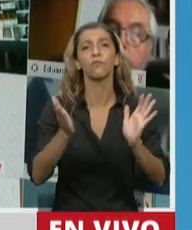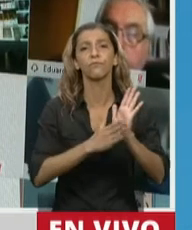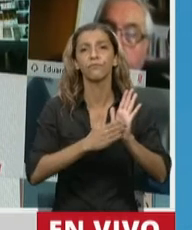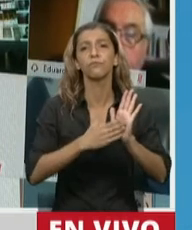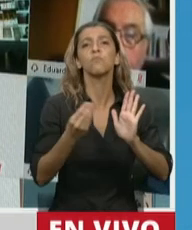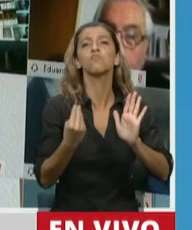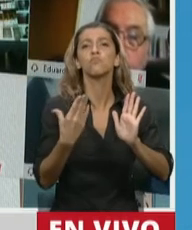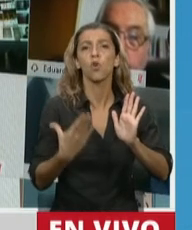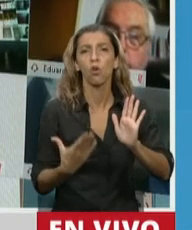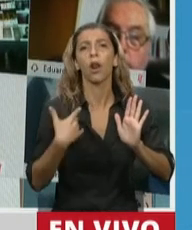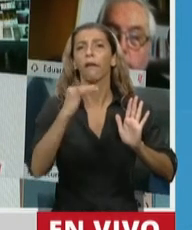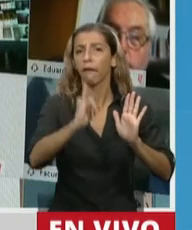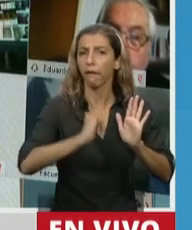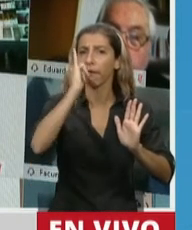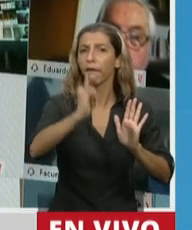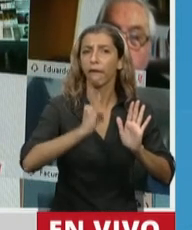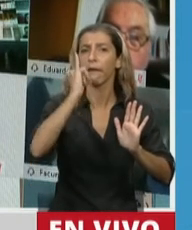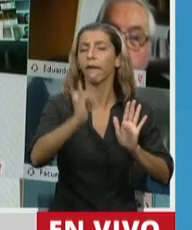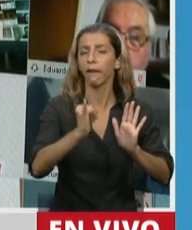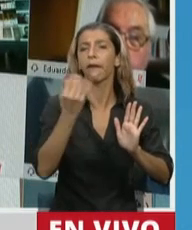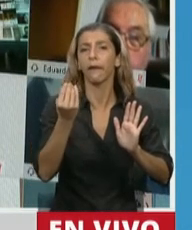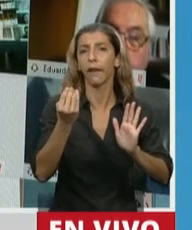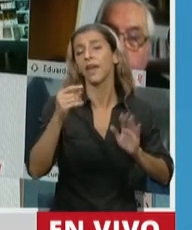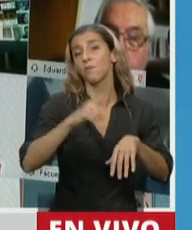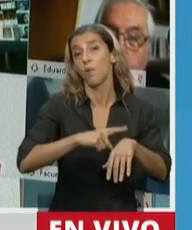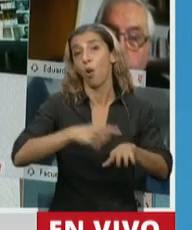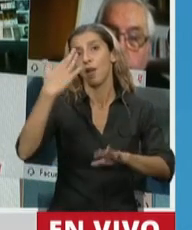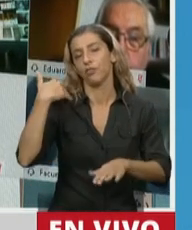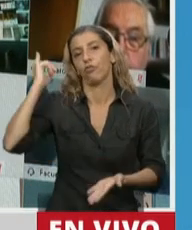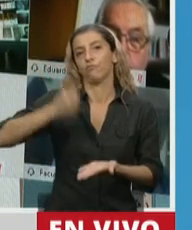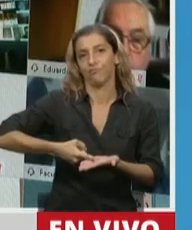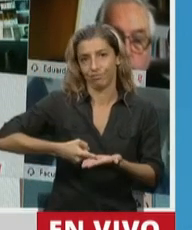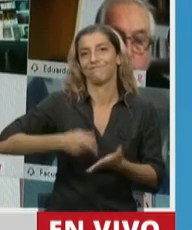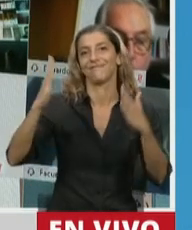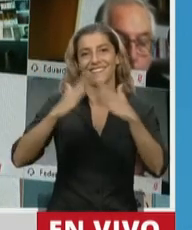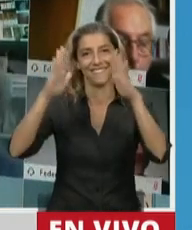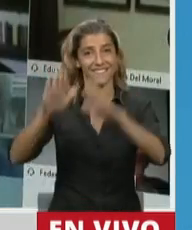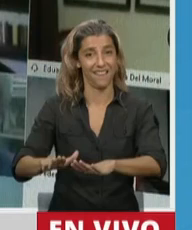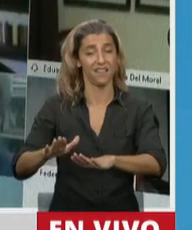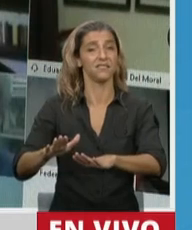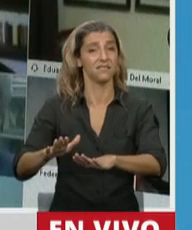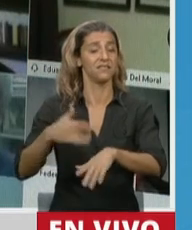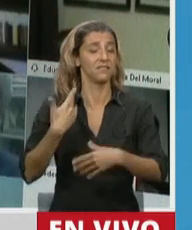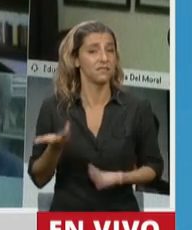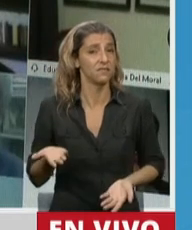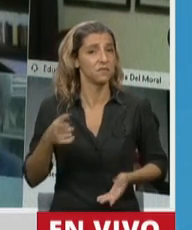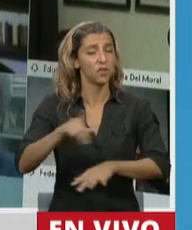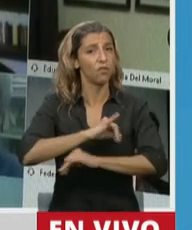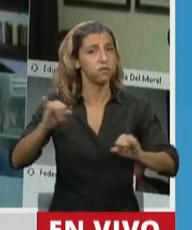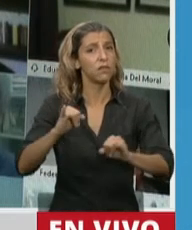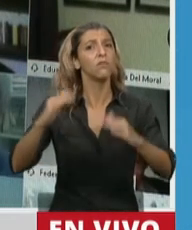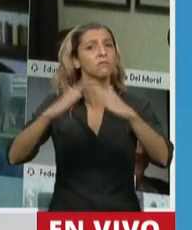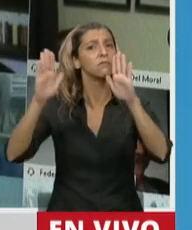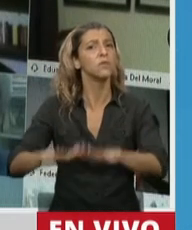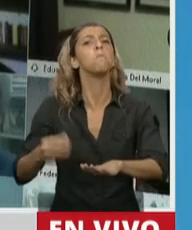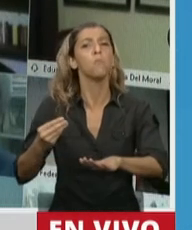y explicó por qué decretó el aislamiento social preventivo obligatorio para toda la población. Desde su concepción